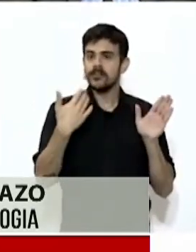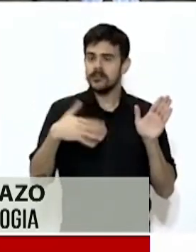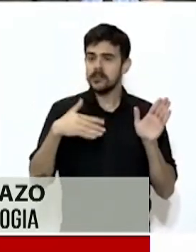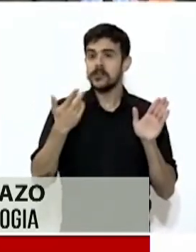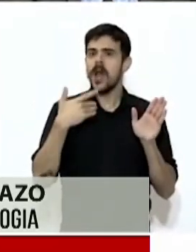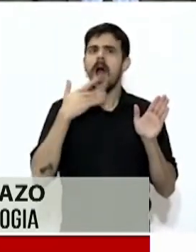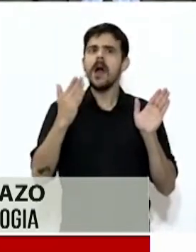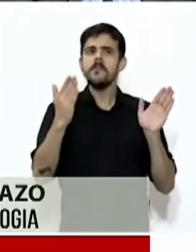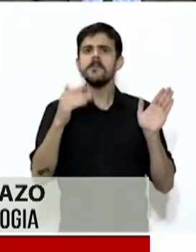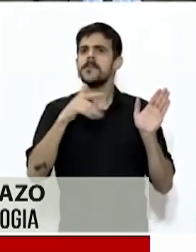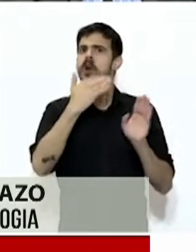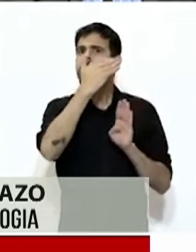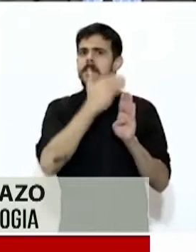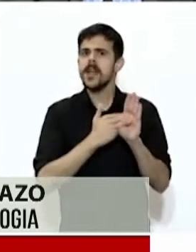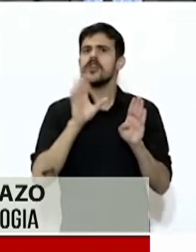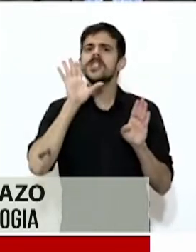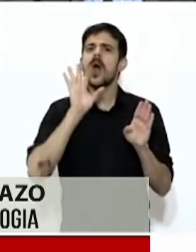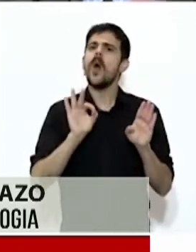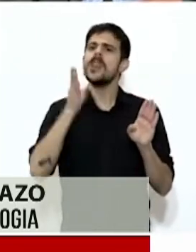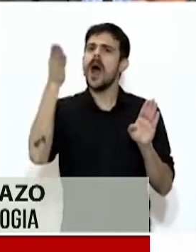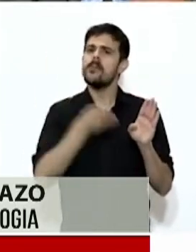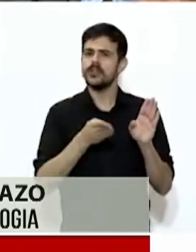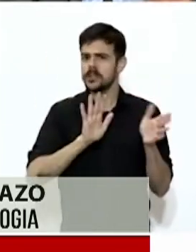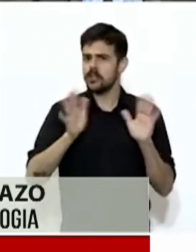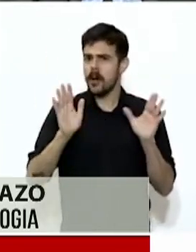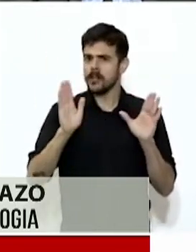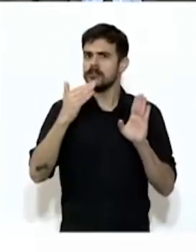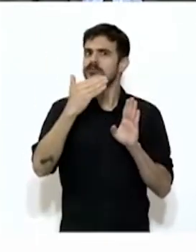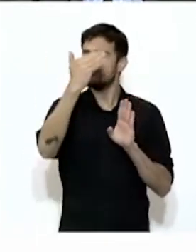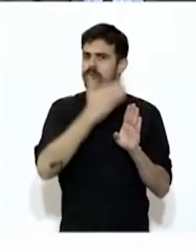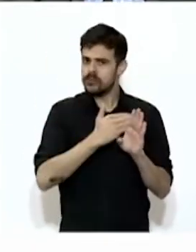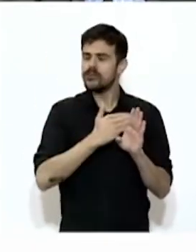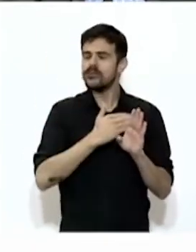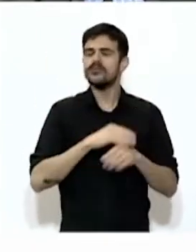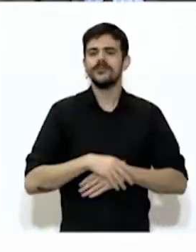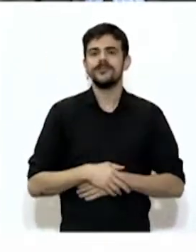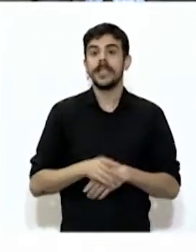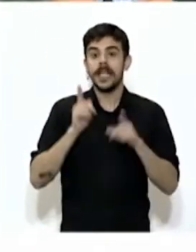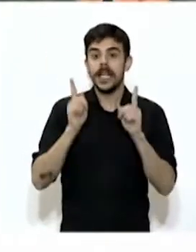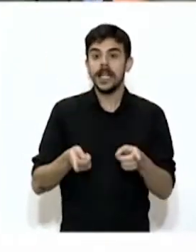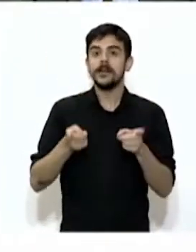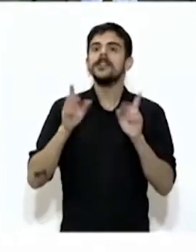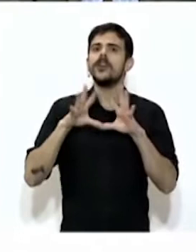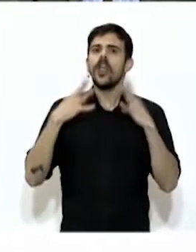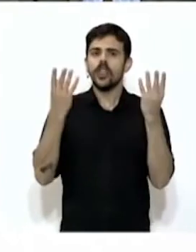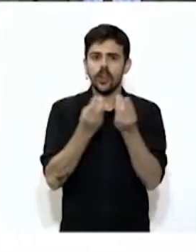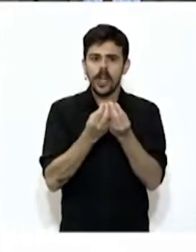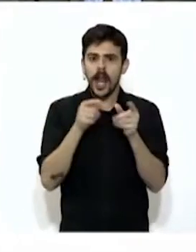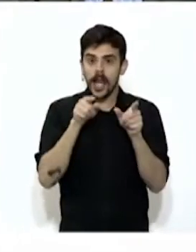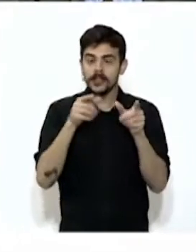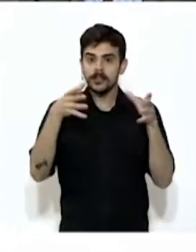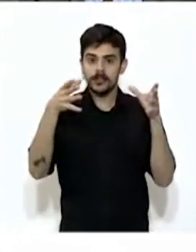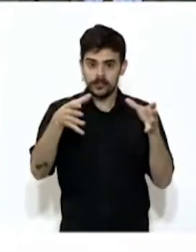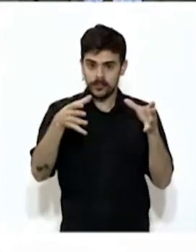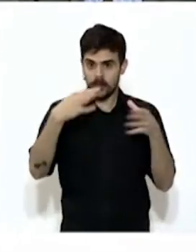casos de los 14 días previos también al número total de casos se observa el descenso